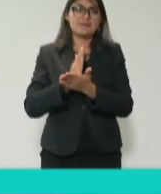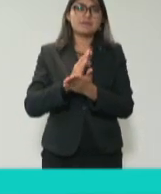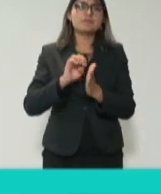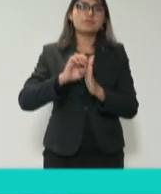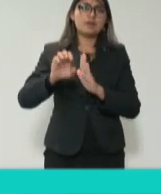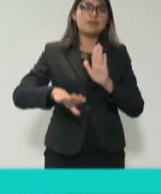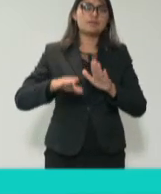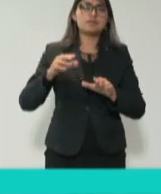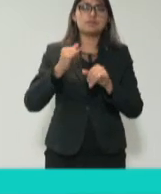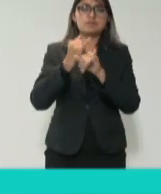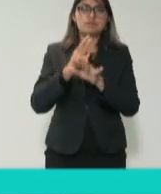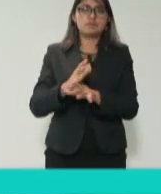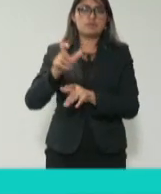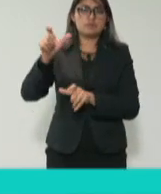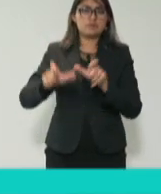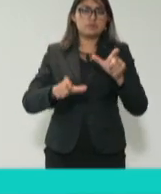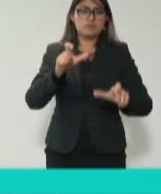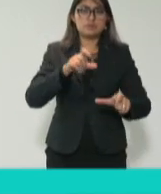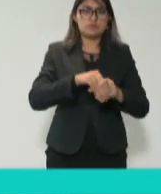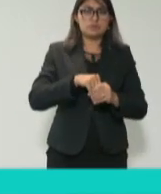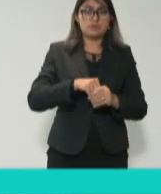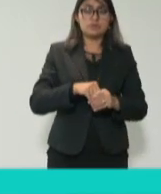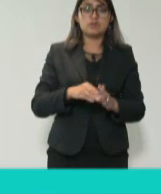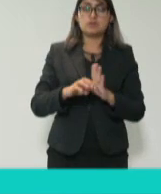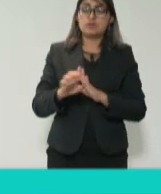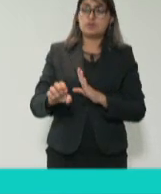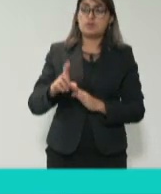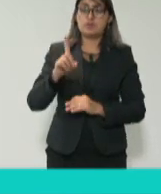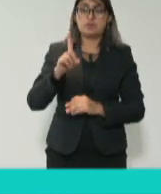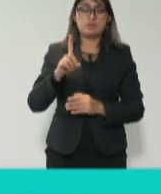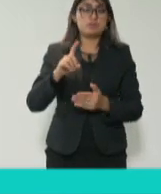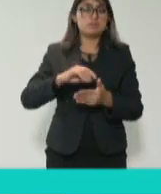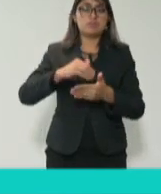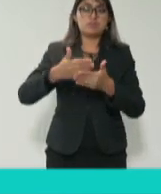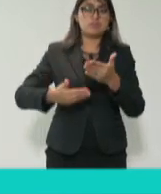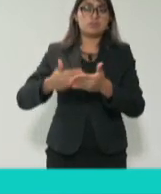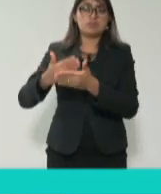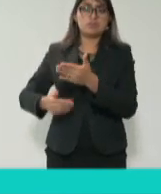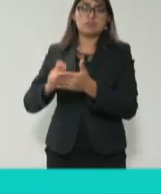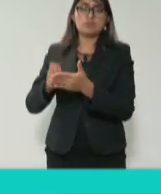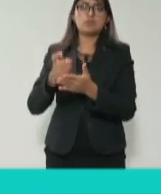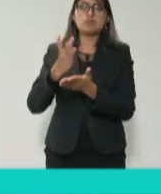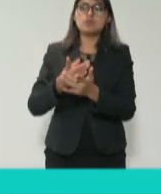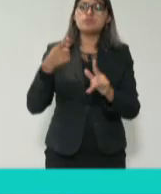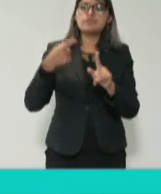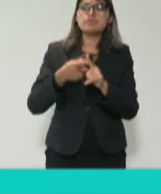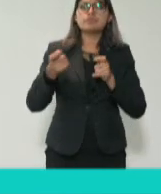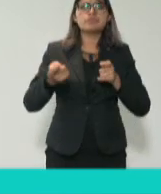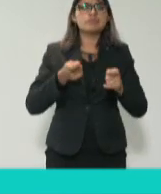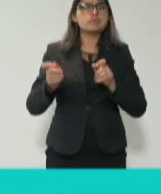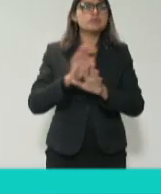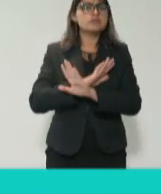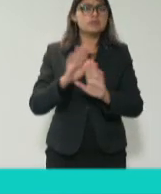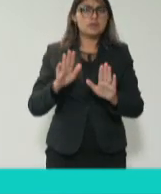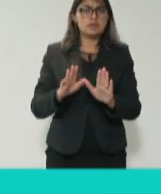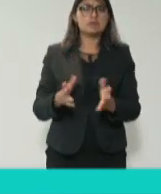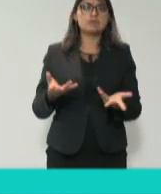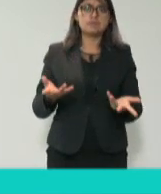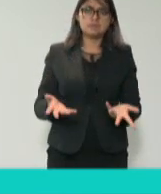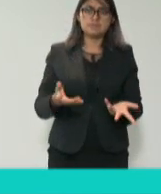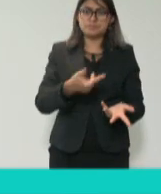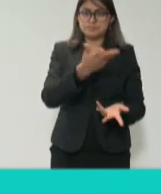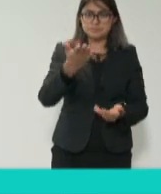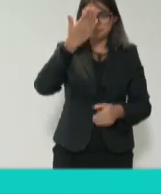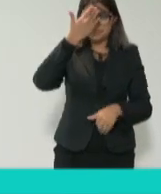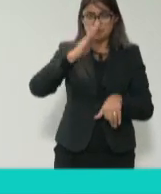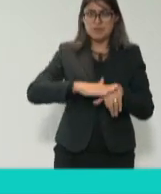datos personales, se pidan aquellos documentos que solamente se necesitan para la gestión que se requiere. Acuérdense que muchas veces el